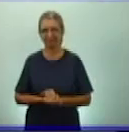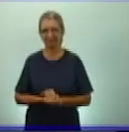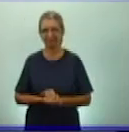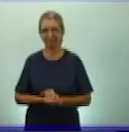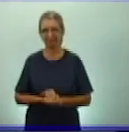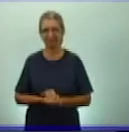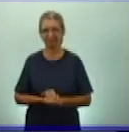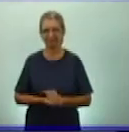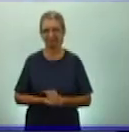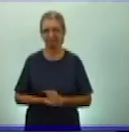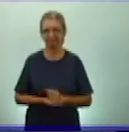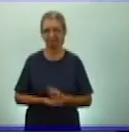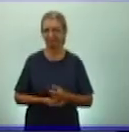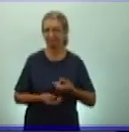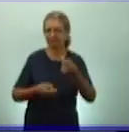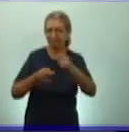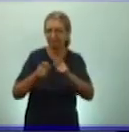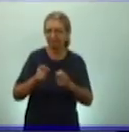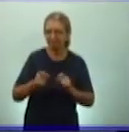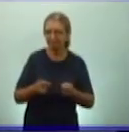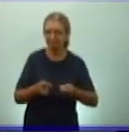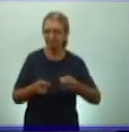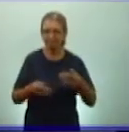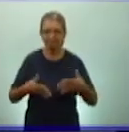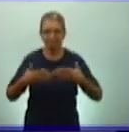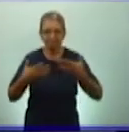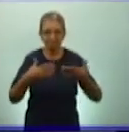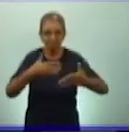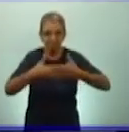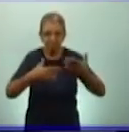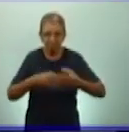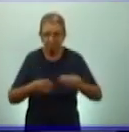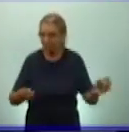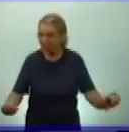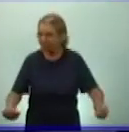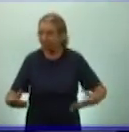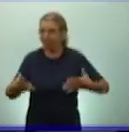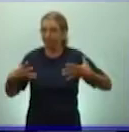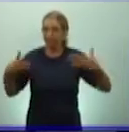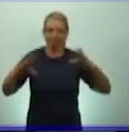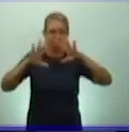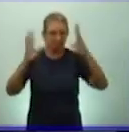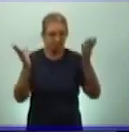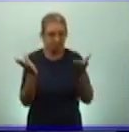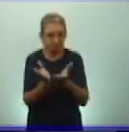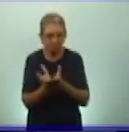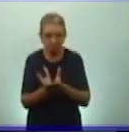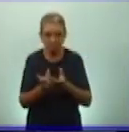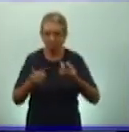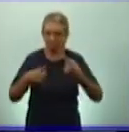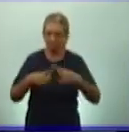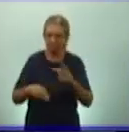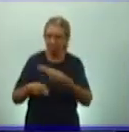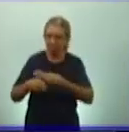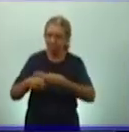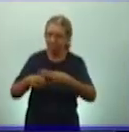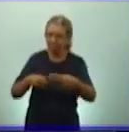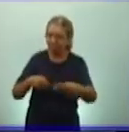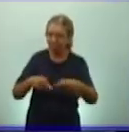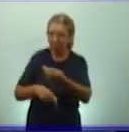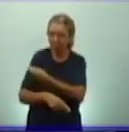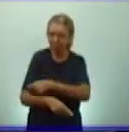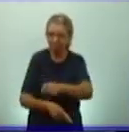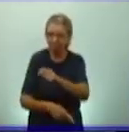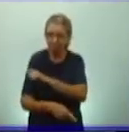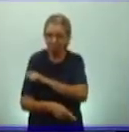Los incas nos han dejado algunas de las construcciones más deslumbrantes del mundo. Sin embargo, la historia de este pueblo, que dominó